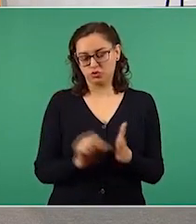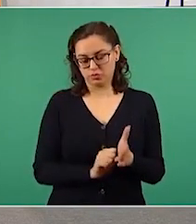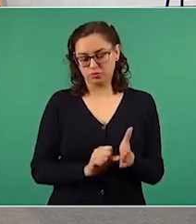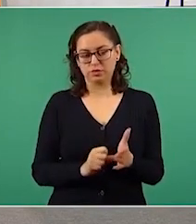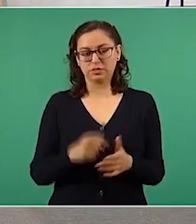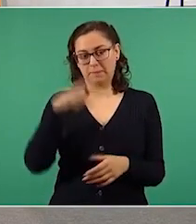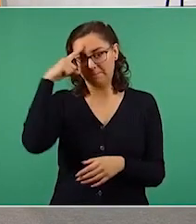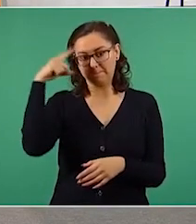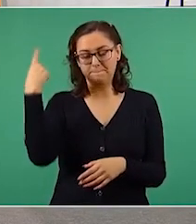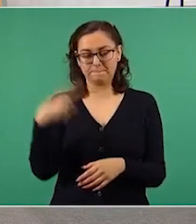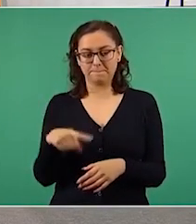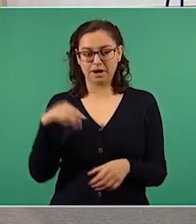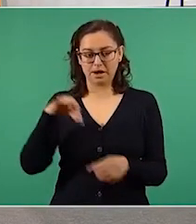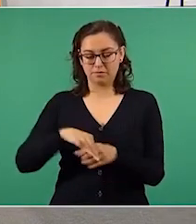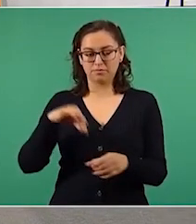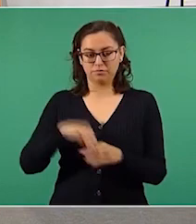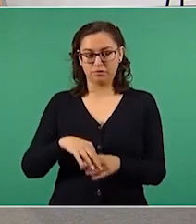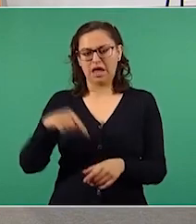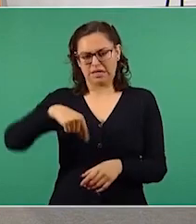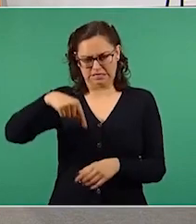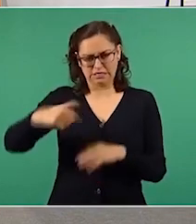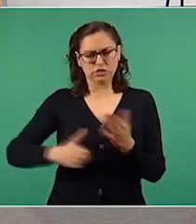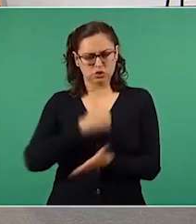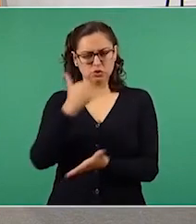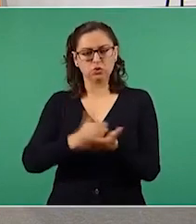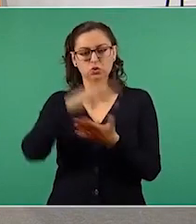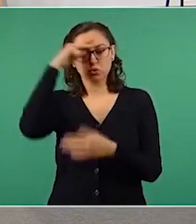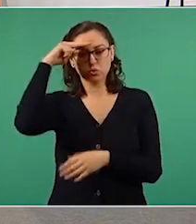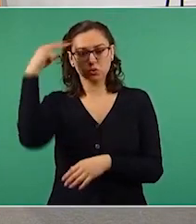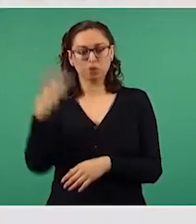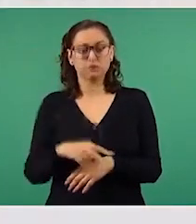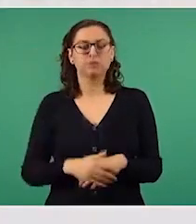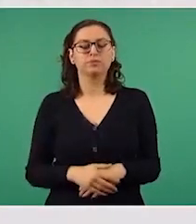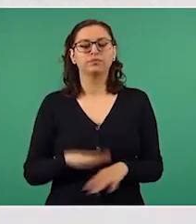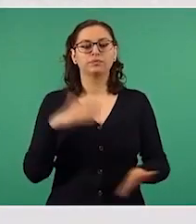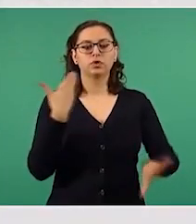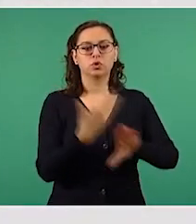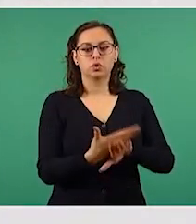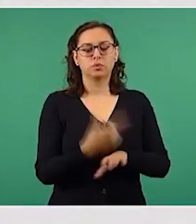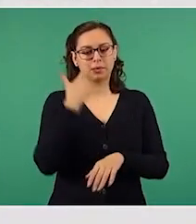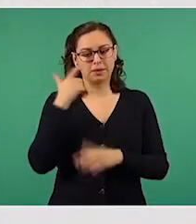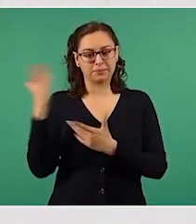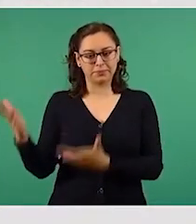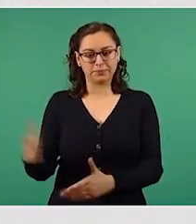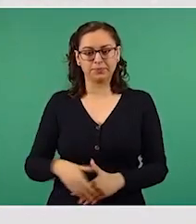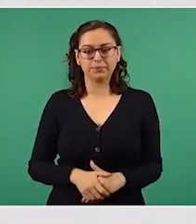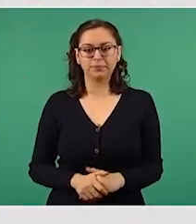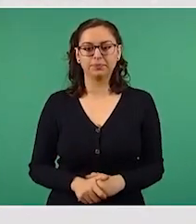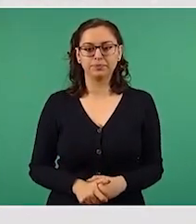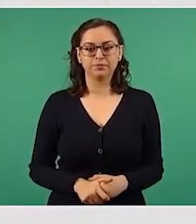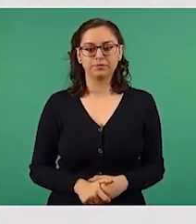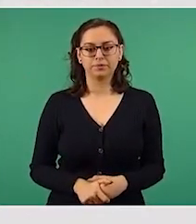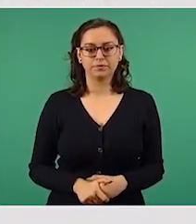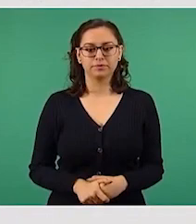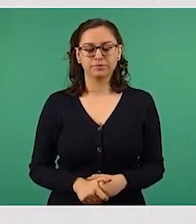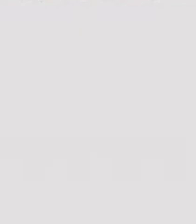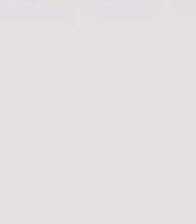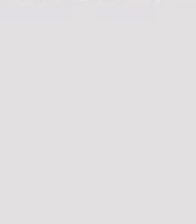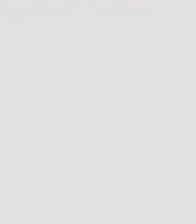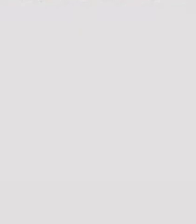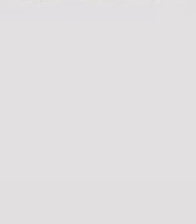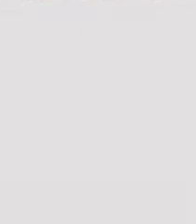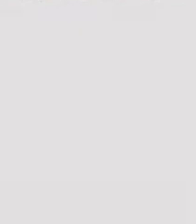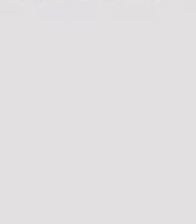diputado federal en la Ciudad de México, tuvo 17 menciones negativas del PAN, 15 del PRI y 12 del PRD,